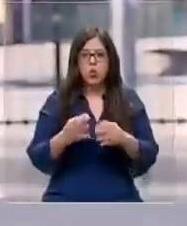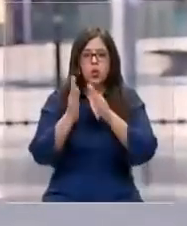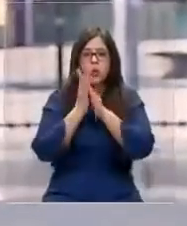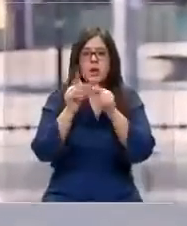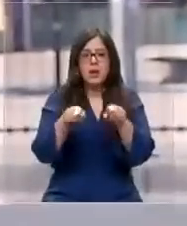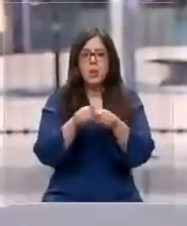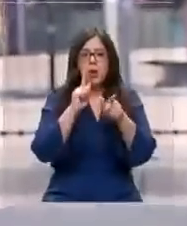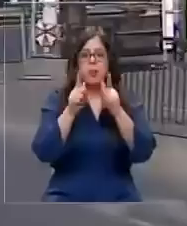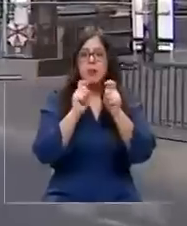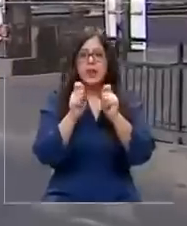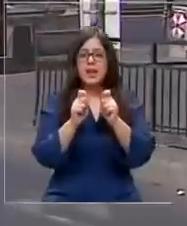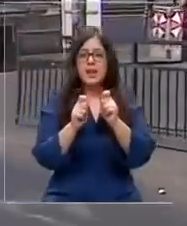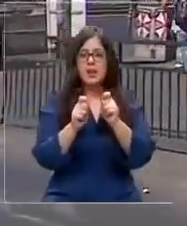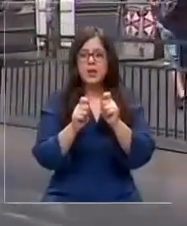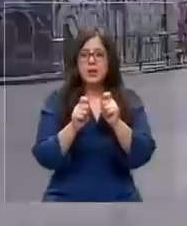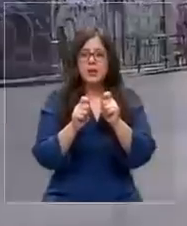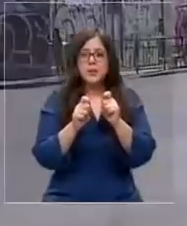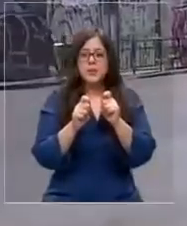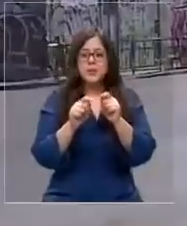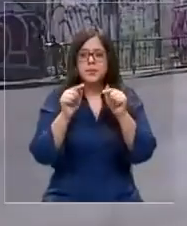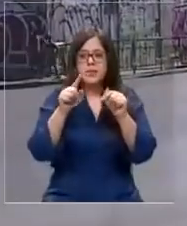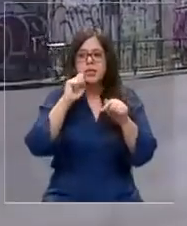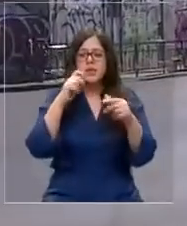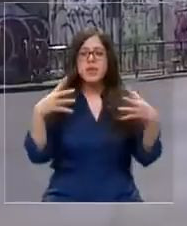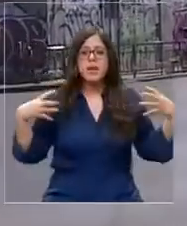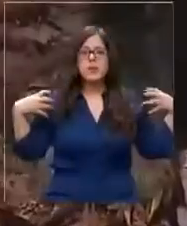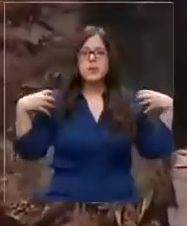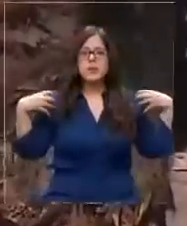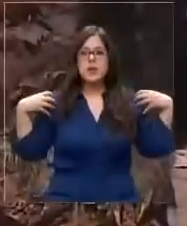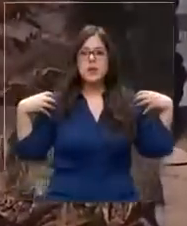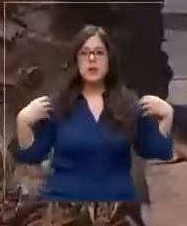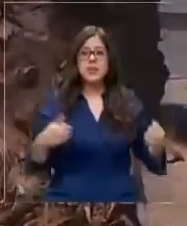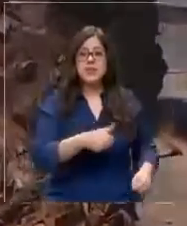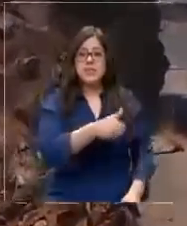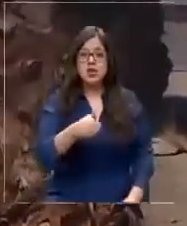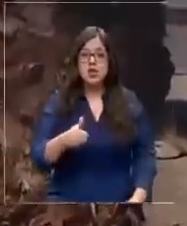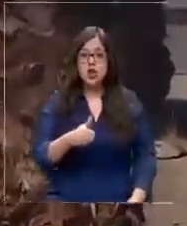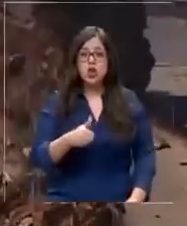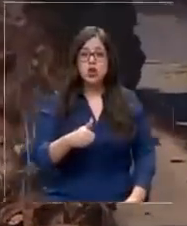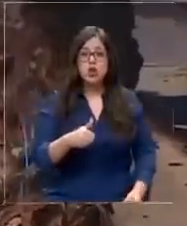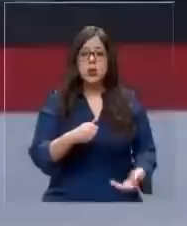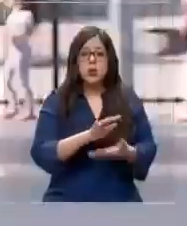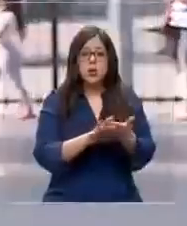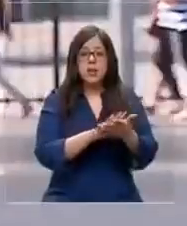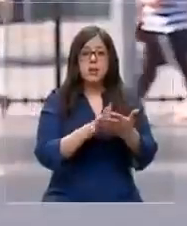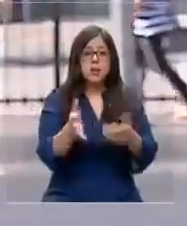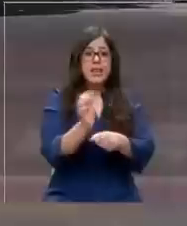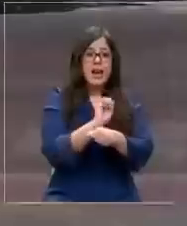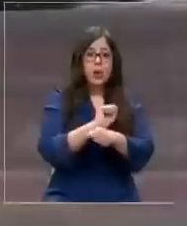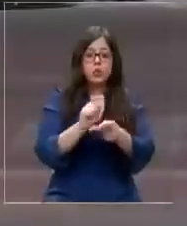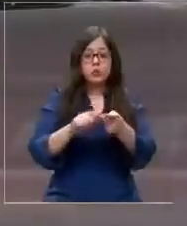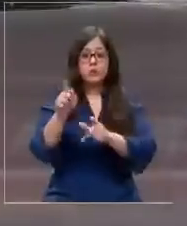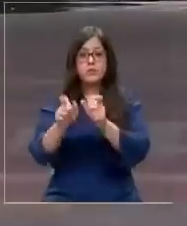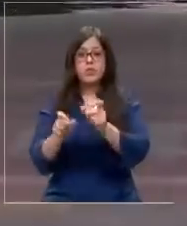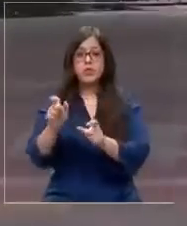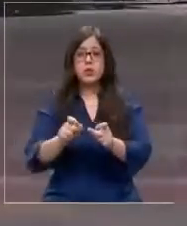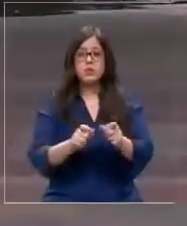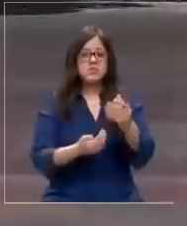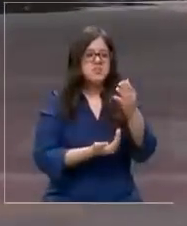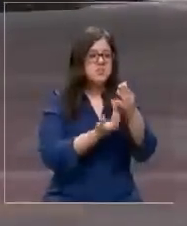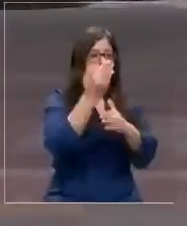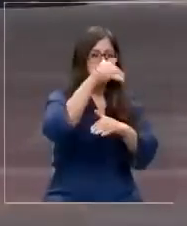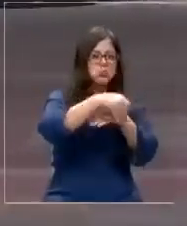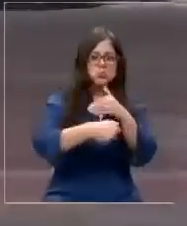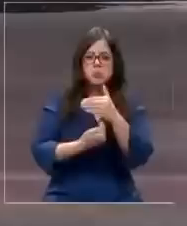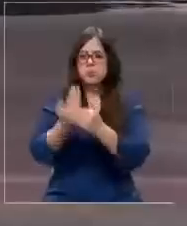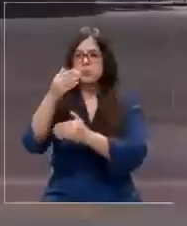un peligro y uno corre toda la responsabilidad de todos, como los carros, como la gente. En el día y en la noche la hora que